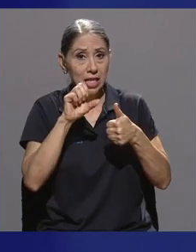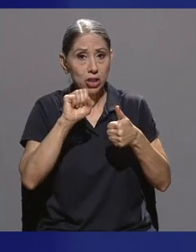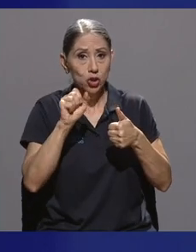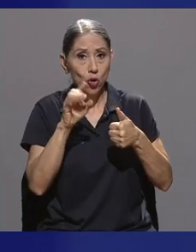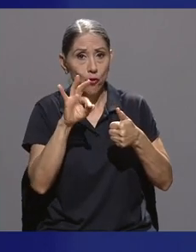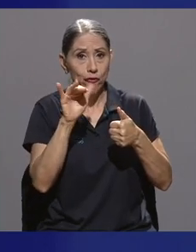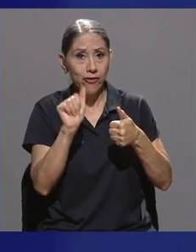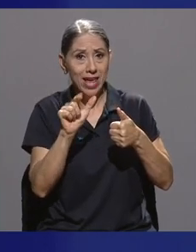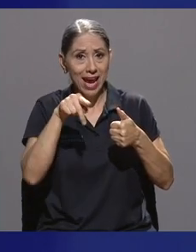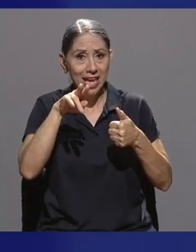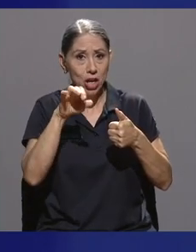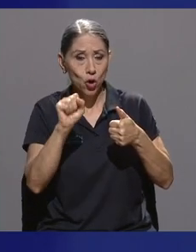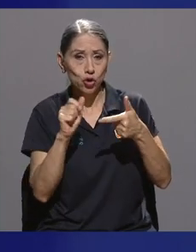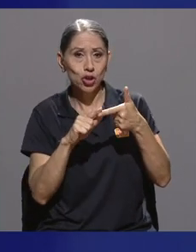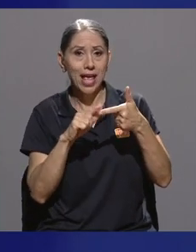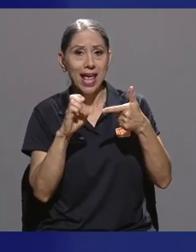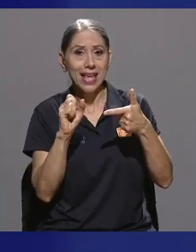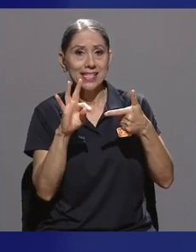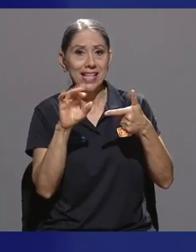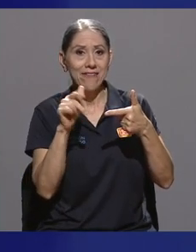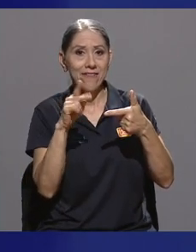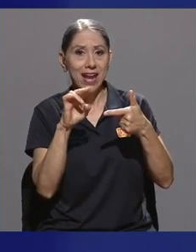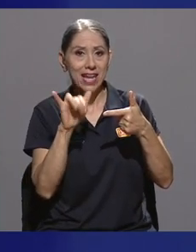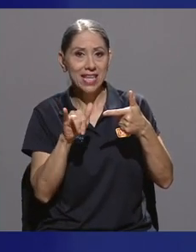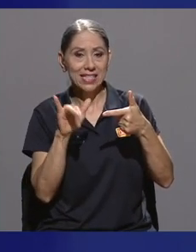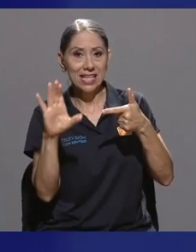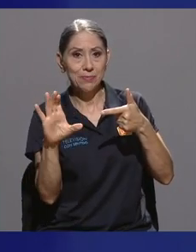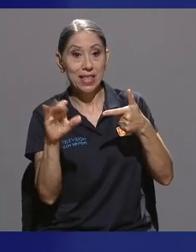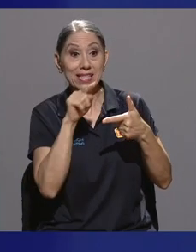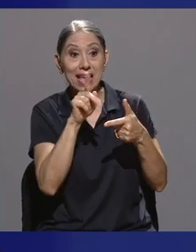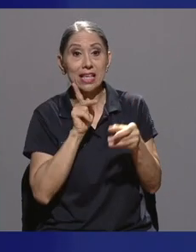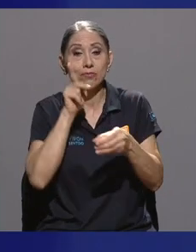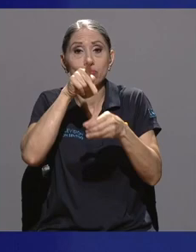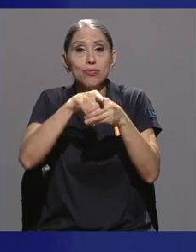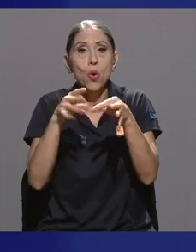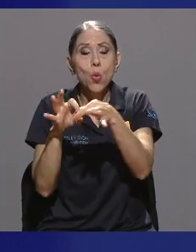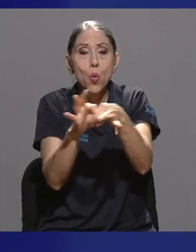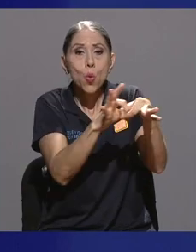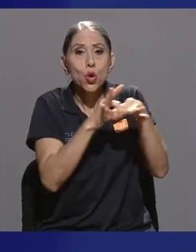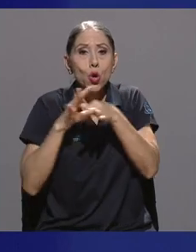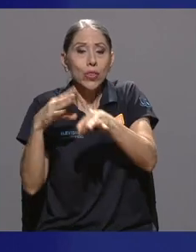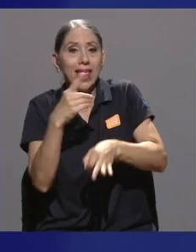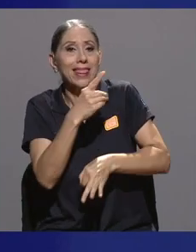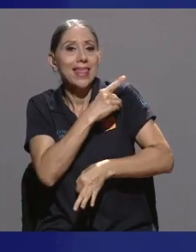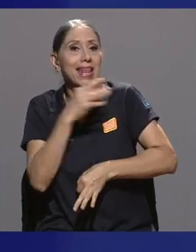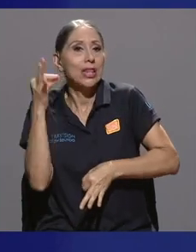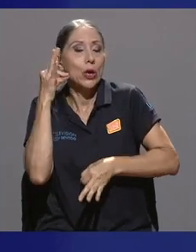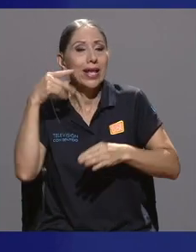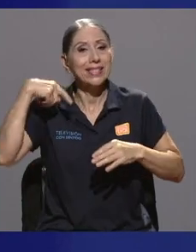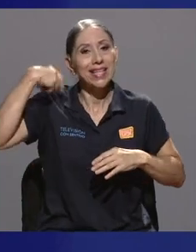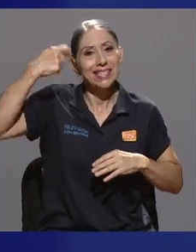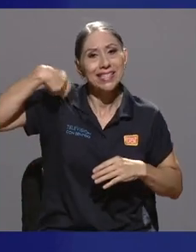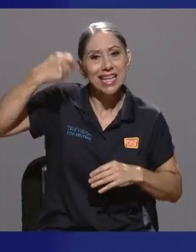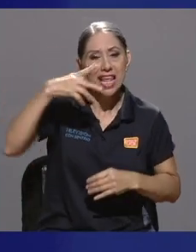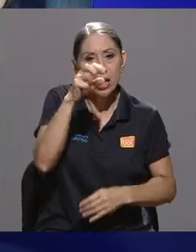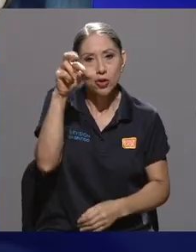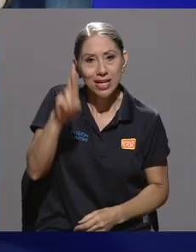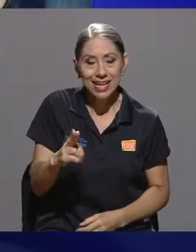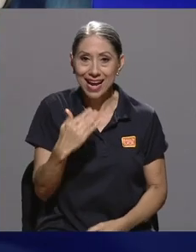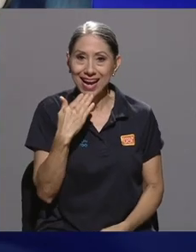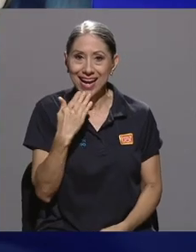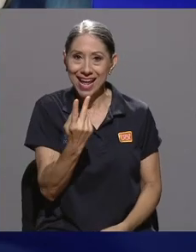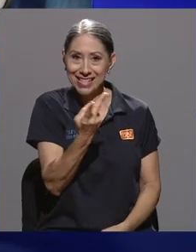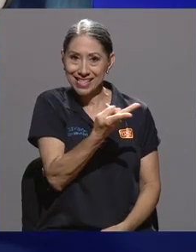Stephanie Céspedes. Ellas forman parte de la Unión de Directoras de Cine de Costa Rica. Gracias a ambas por